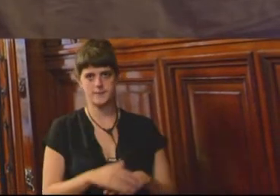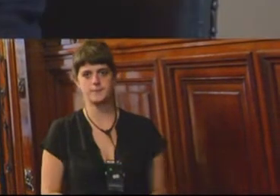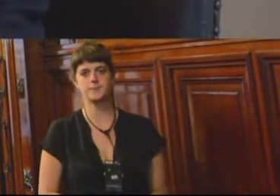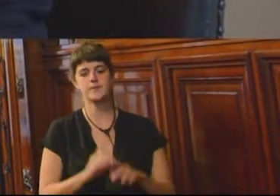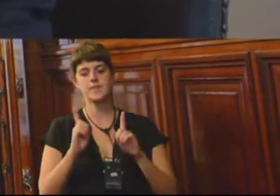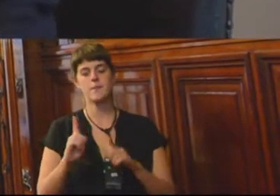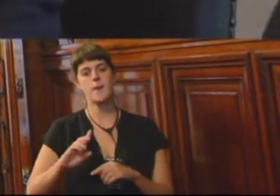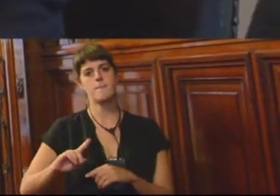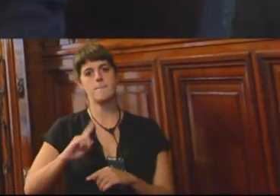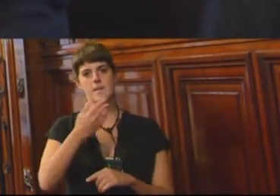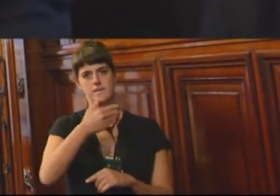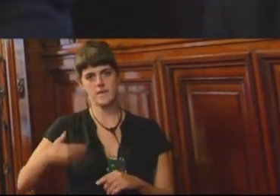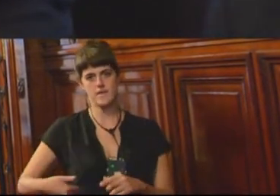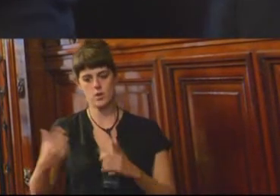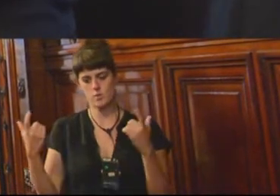de la comisión,